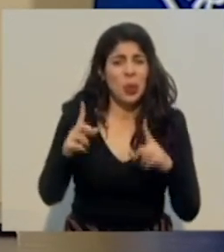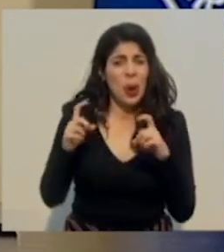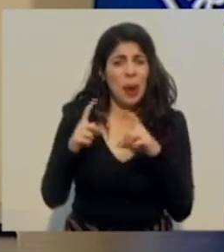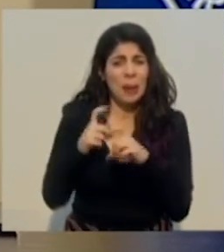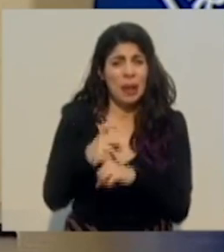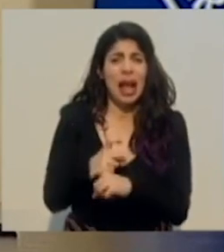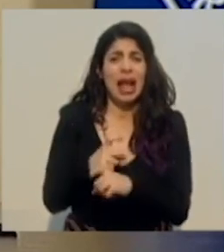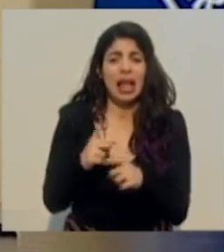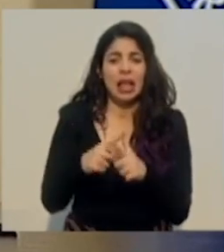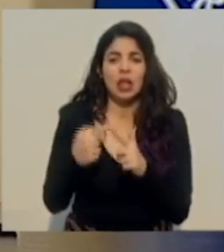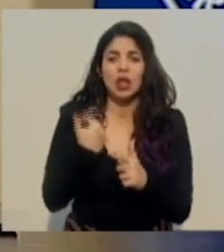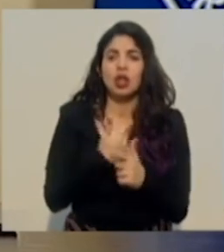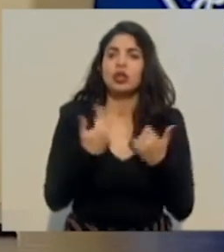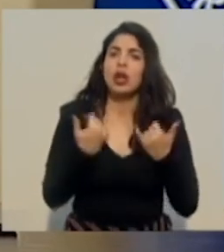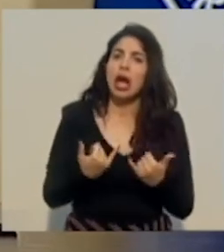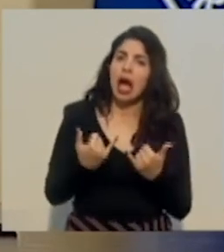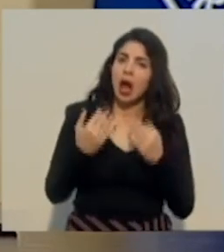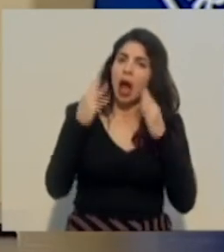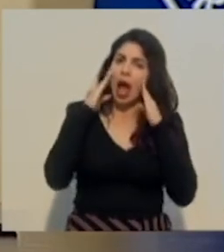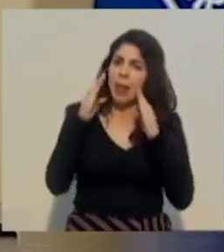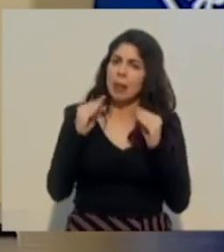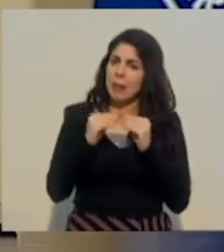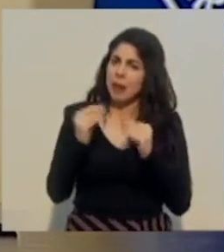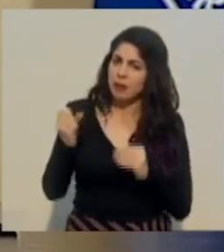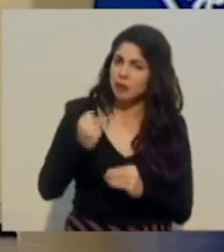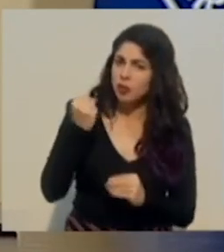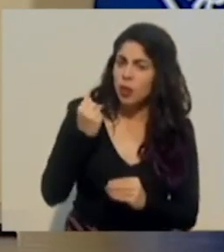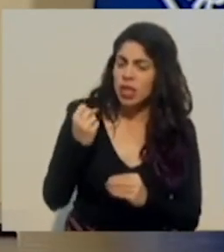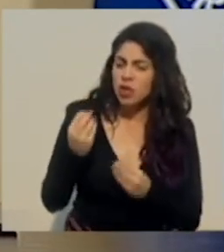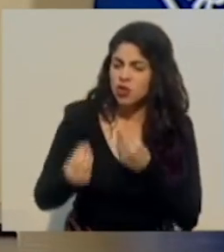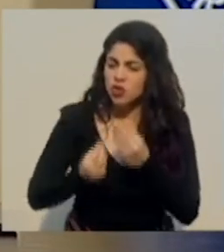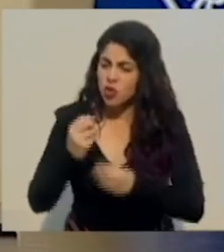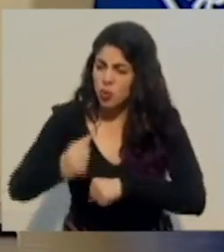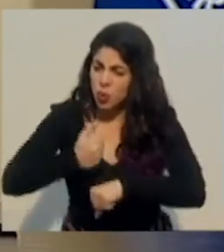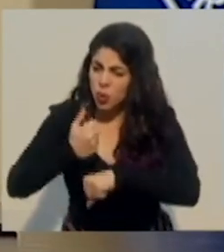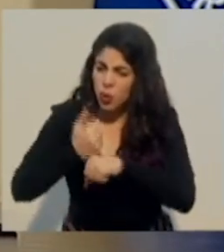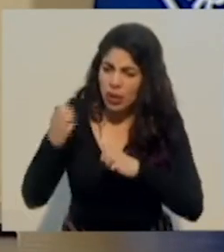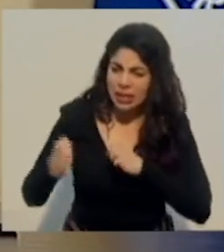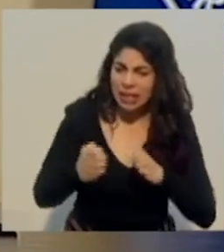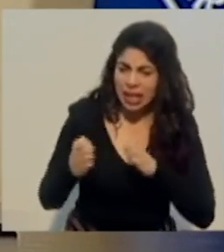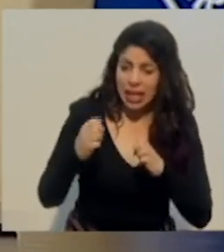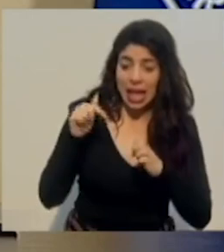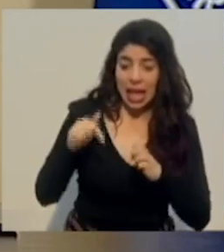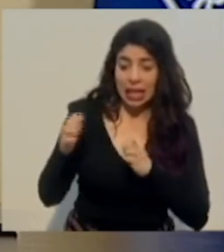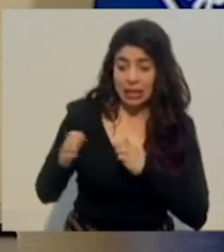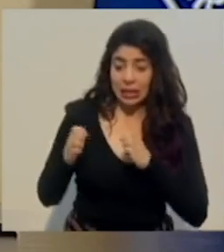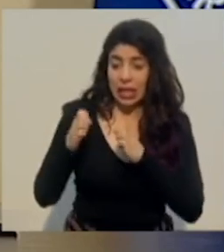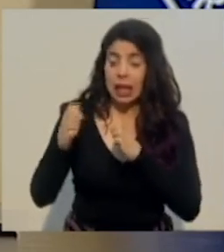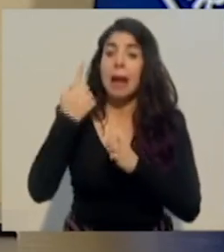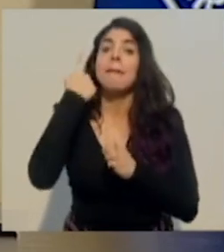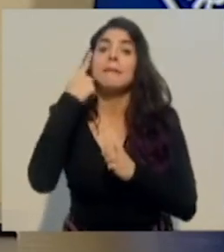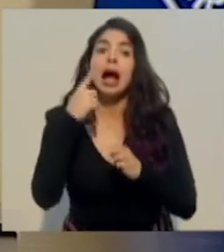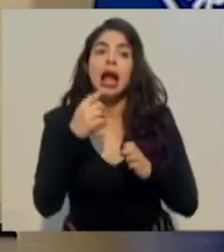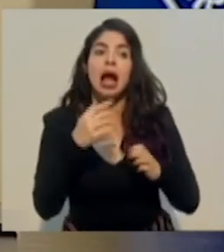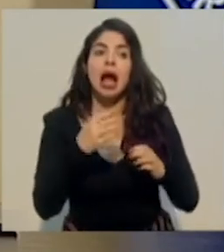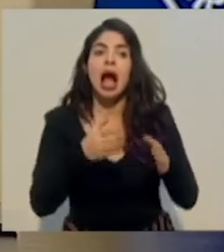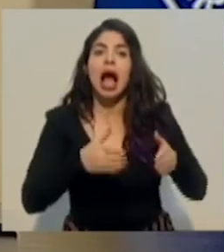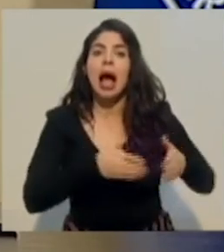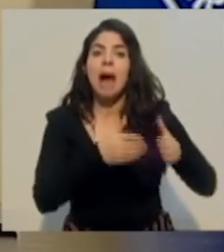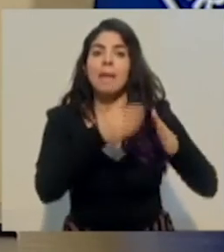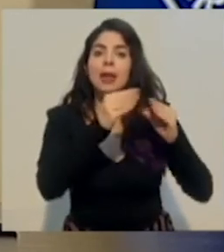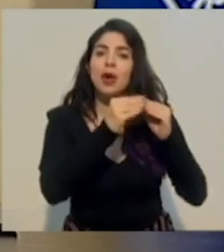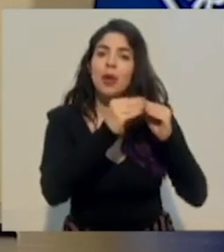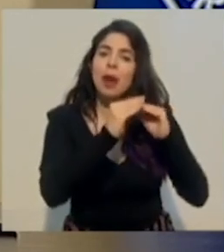agresividad una estrategia, no solamente para allanar el camino, sino para que estas empresas que han seguido